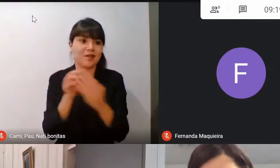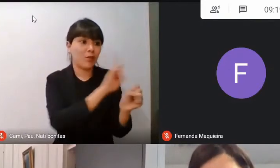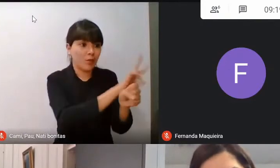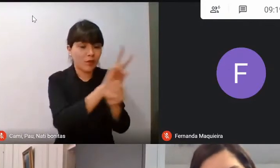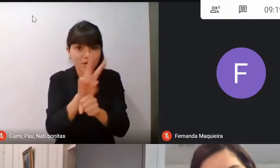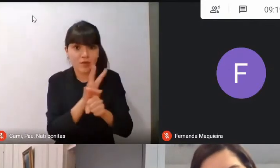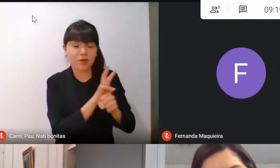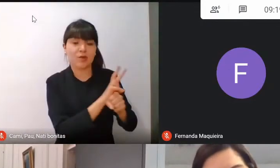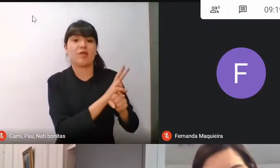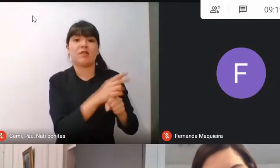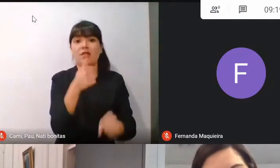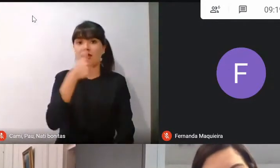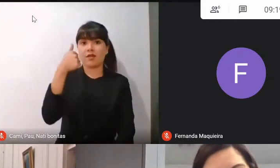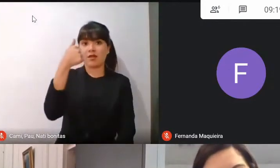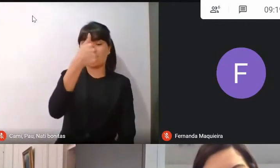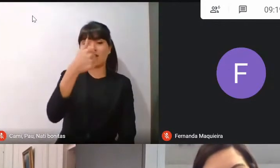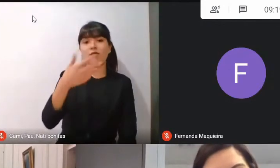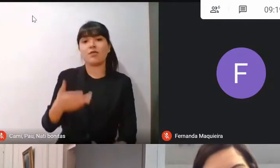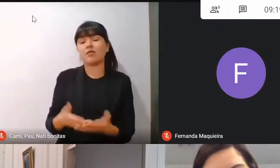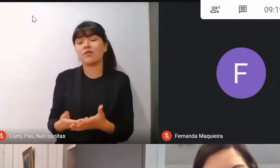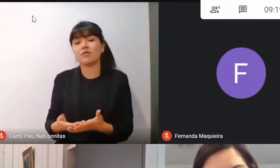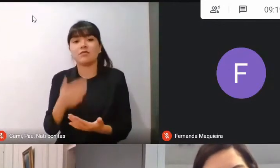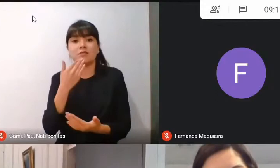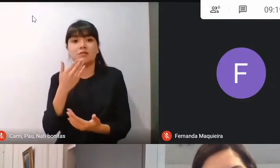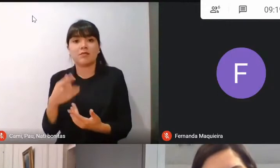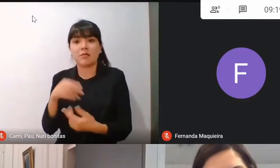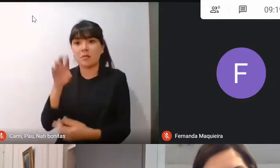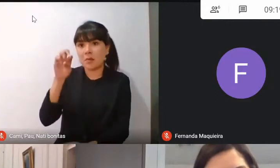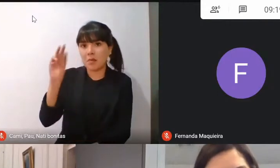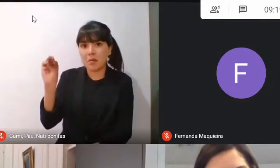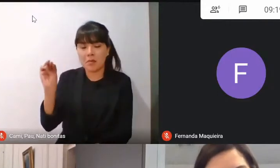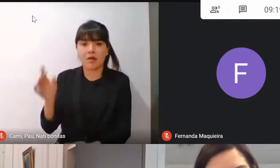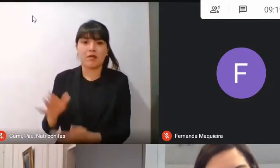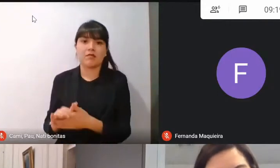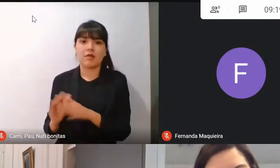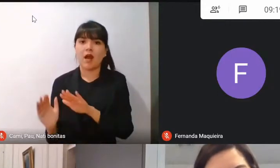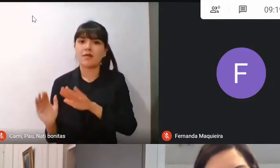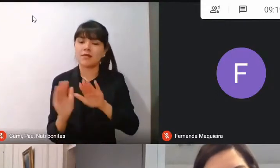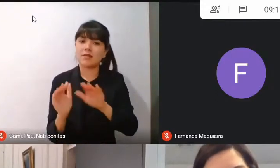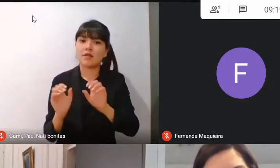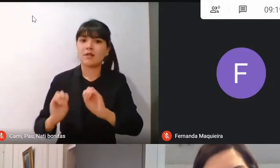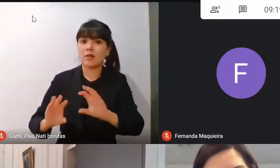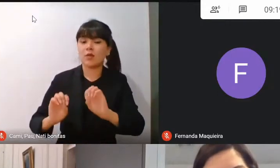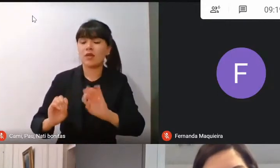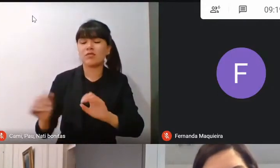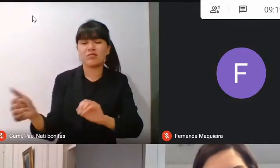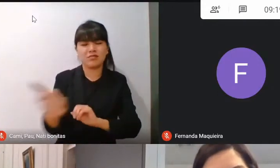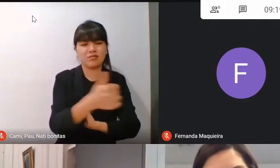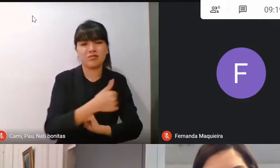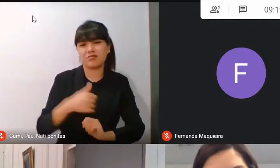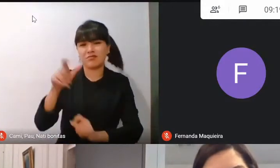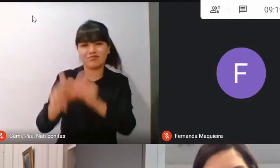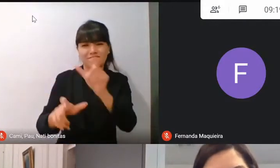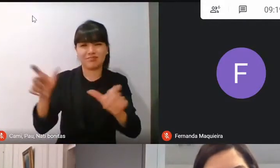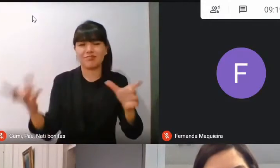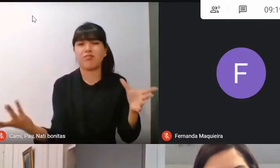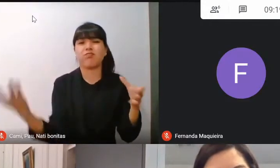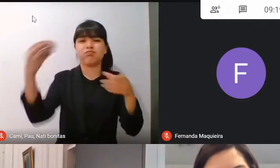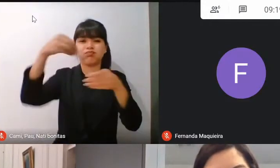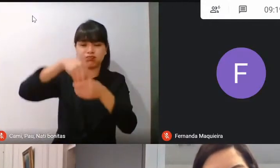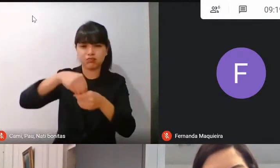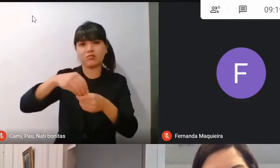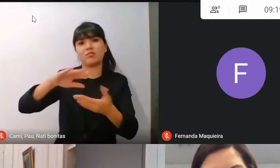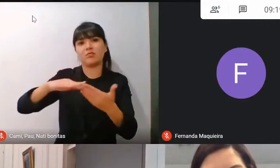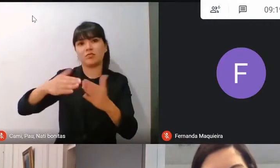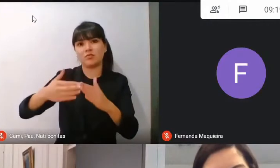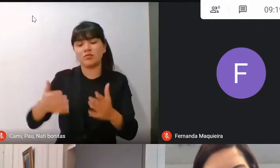asistentes de la educación padres y apoderados y por cierto lo que nos hace el sentido no lo que nos